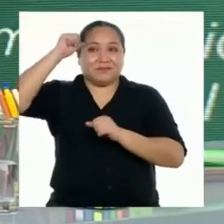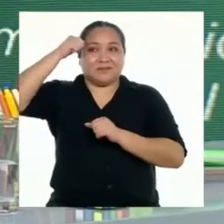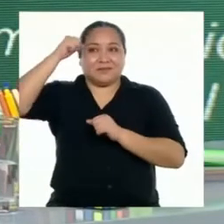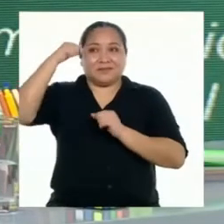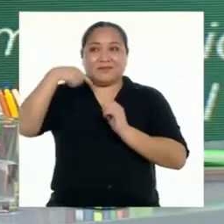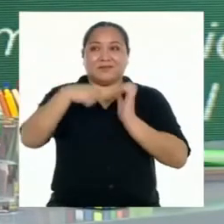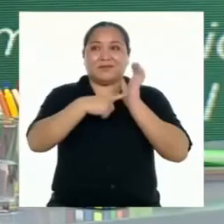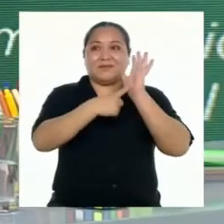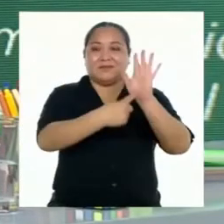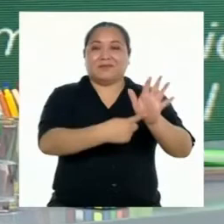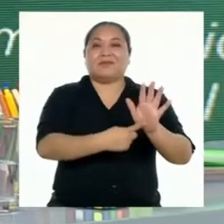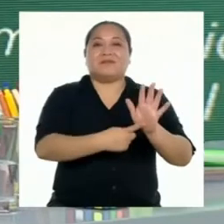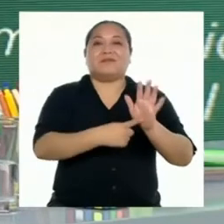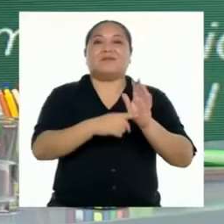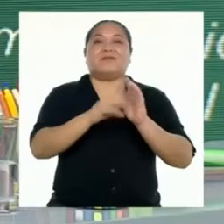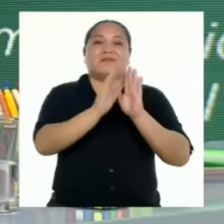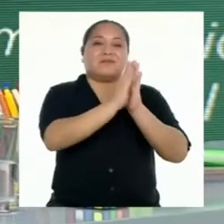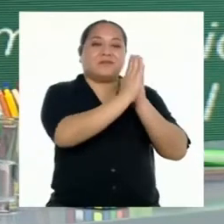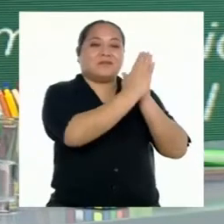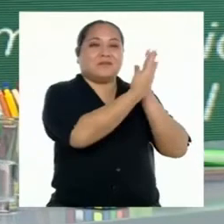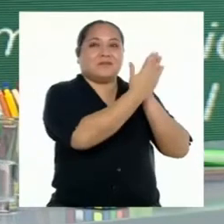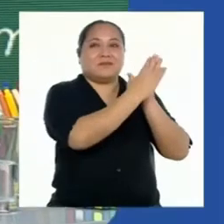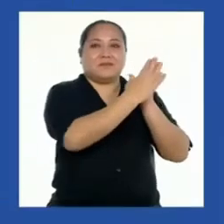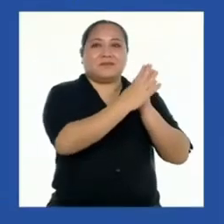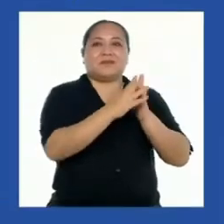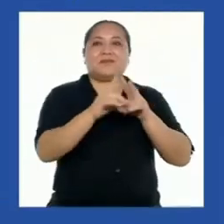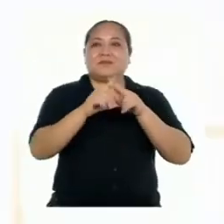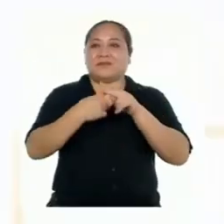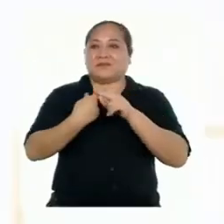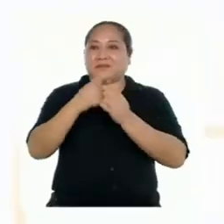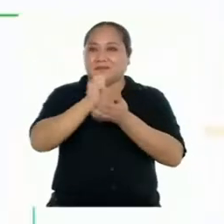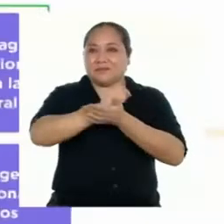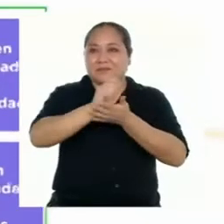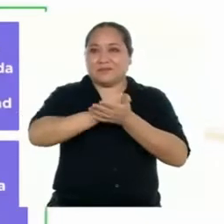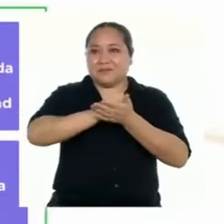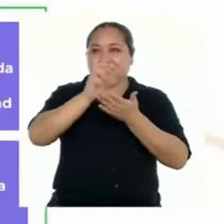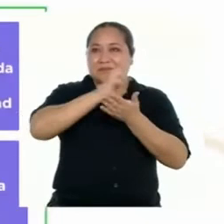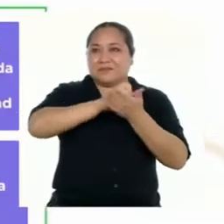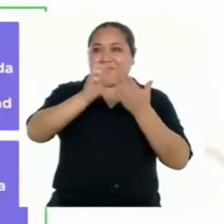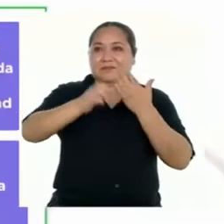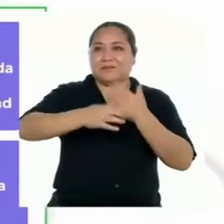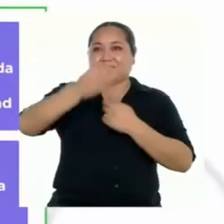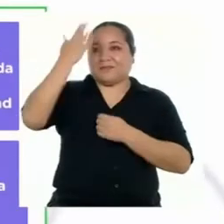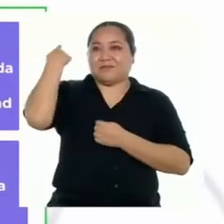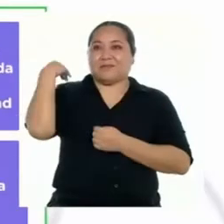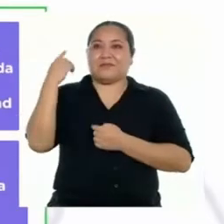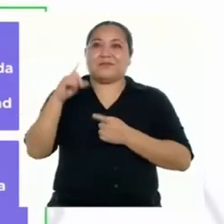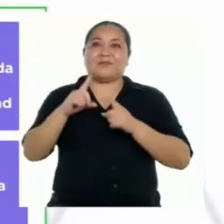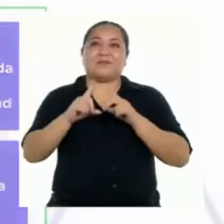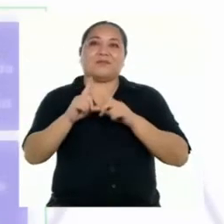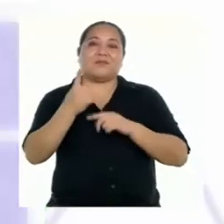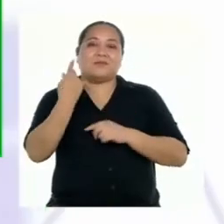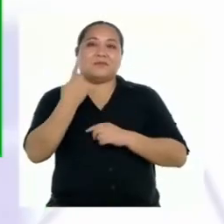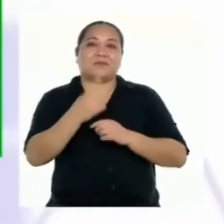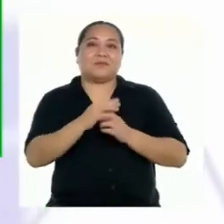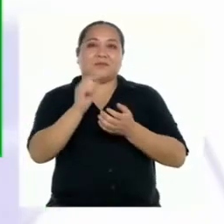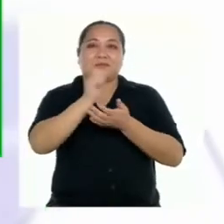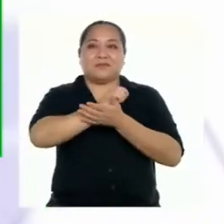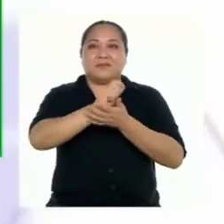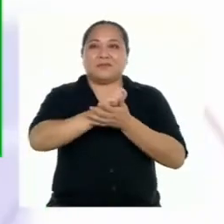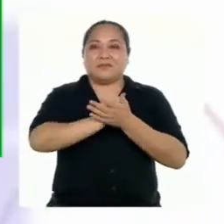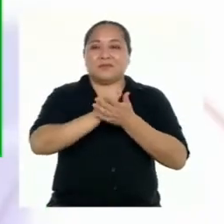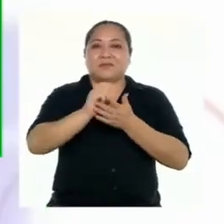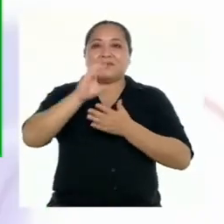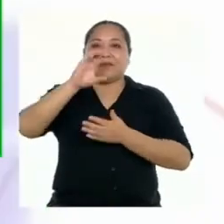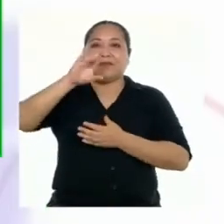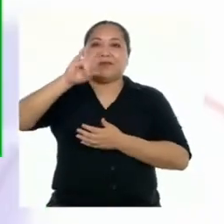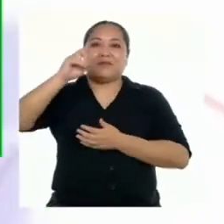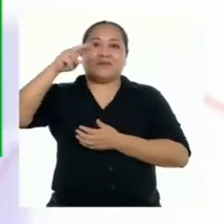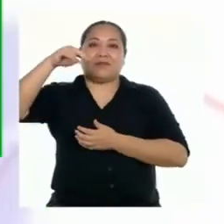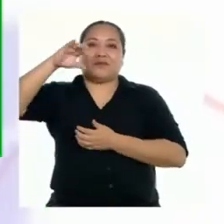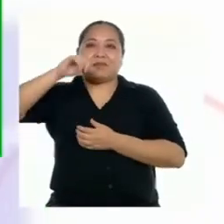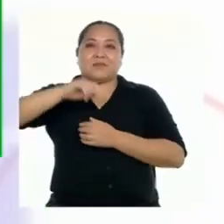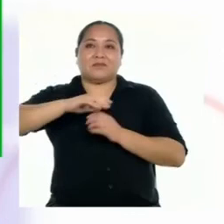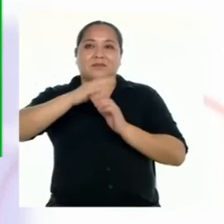aquí les muestro el líptico que empecé a escribir en el programa anterior. En primer lugar, escribí como título, Las Cuencas, en la portada y no